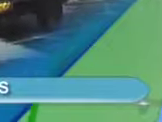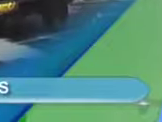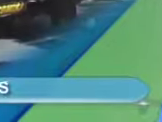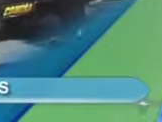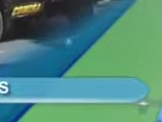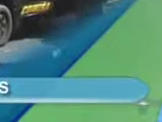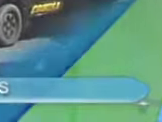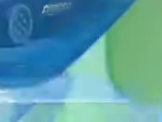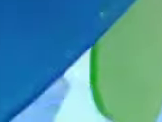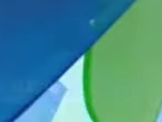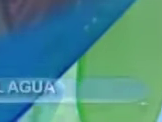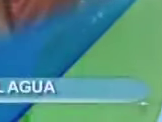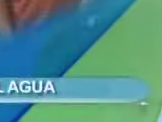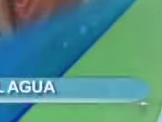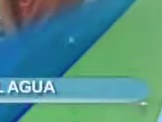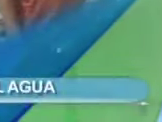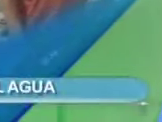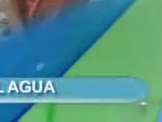Cristóbal.